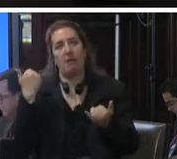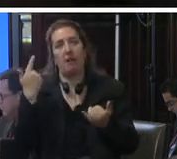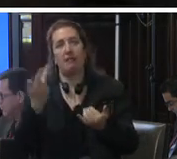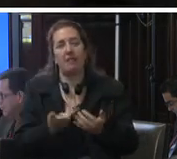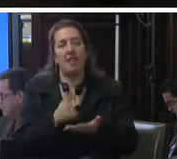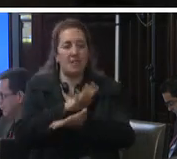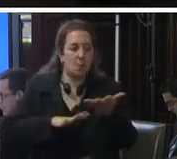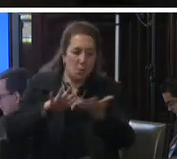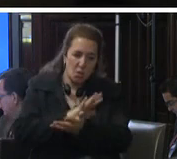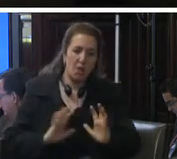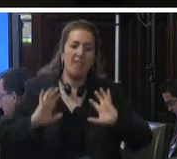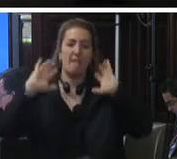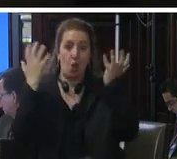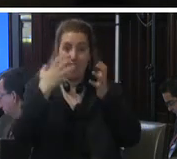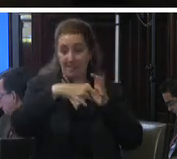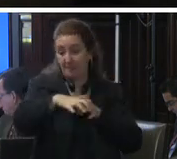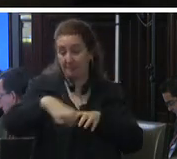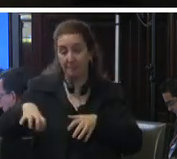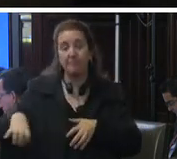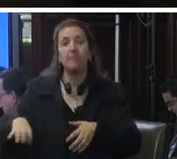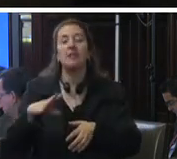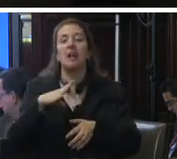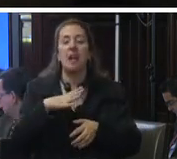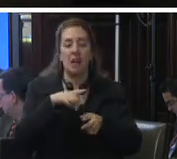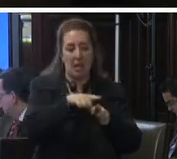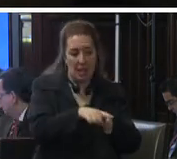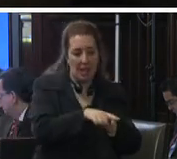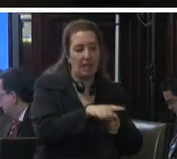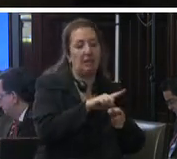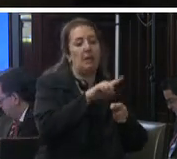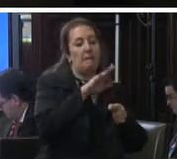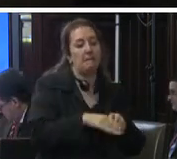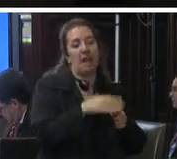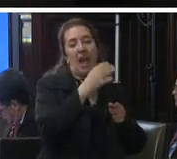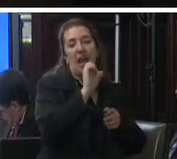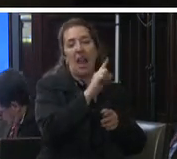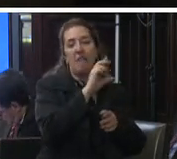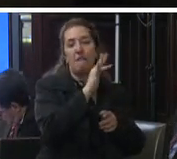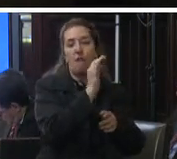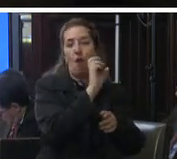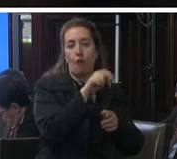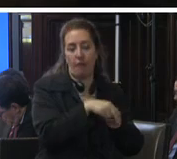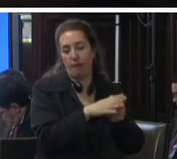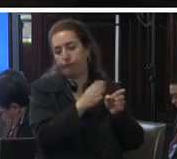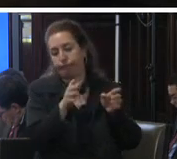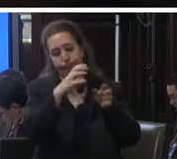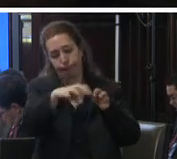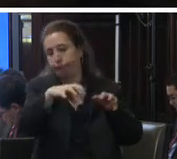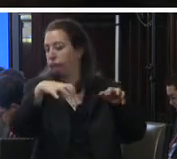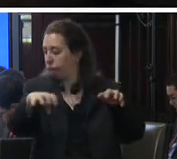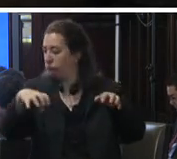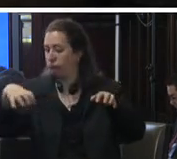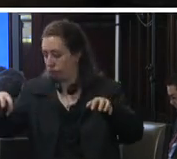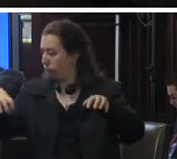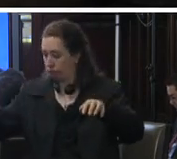de violencia son puebla con 192 baja california con 133 chihuahua con 78 y